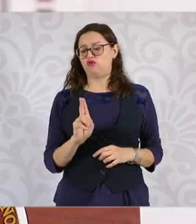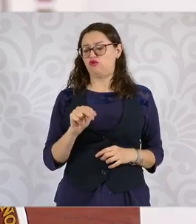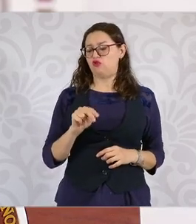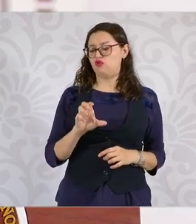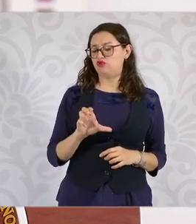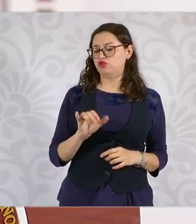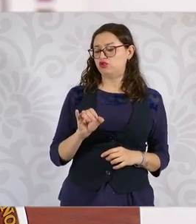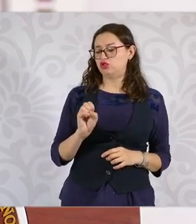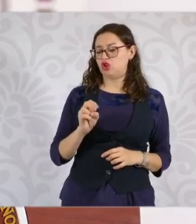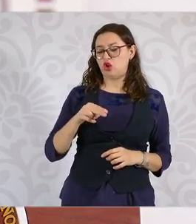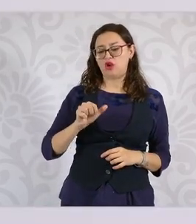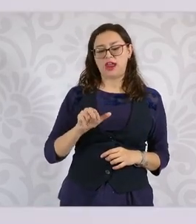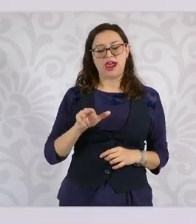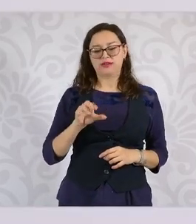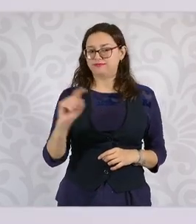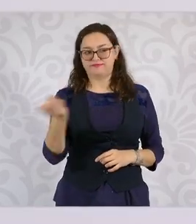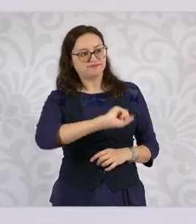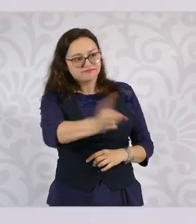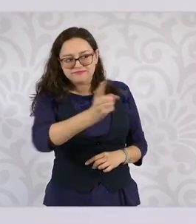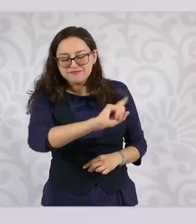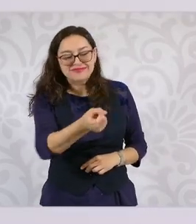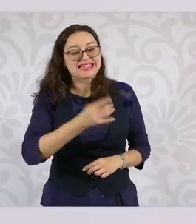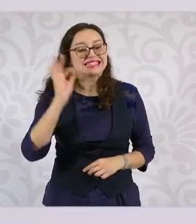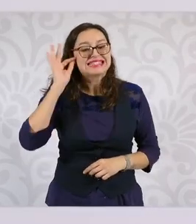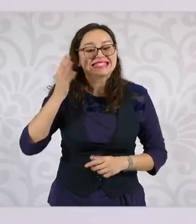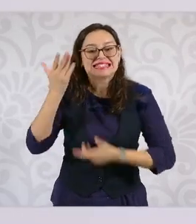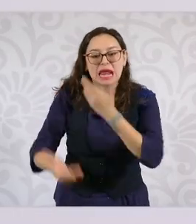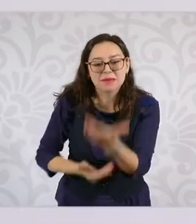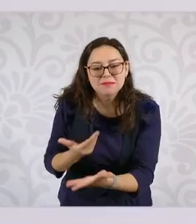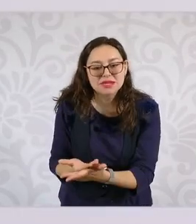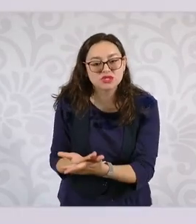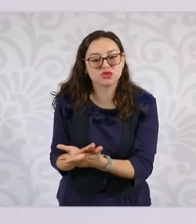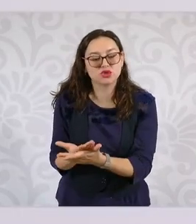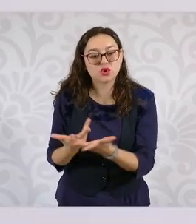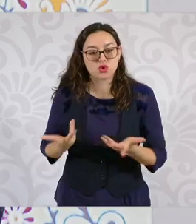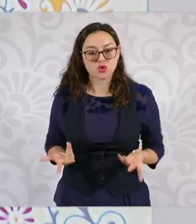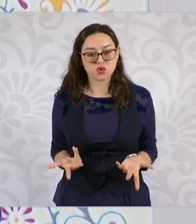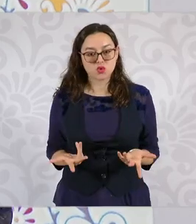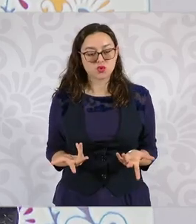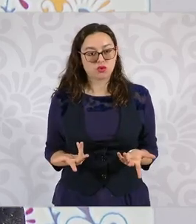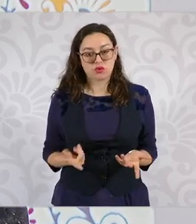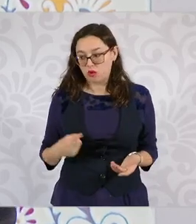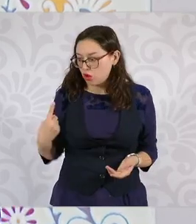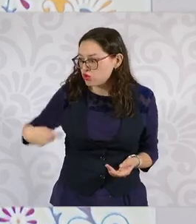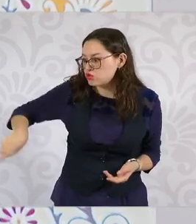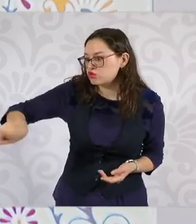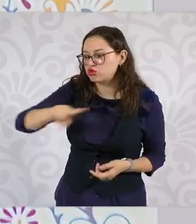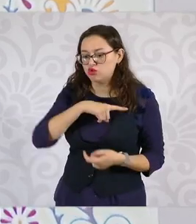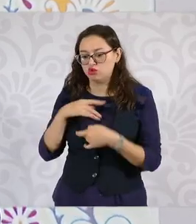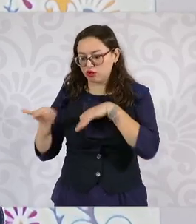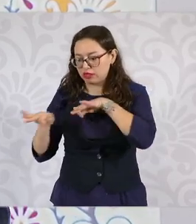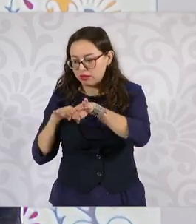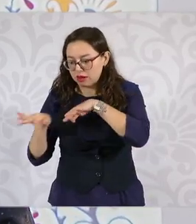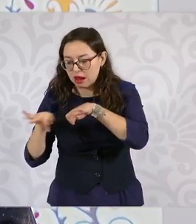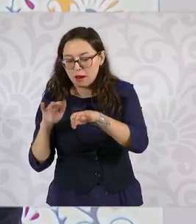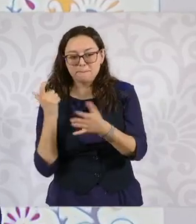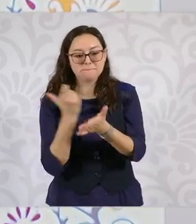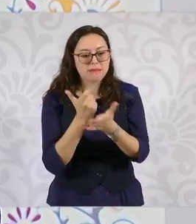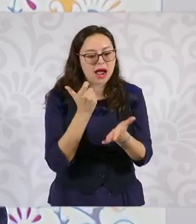al servicio del pueblo de México. ¿De dónde viene el salario de todos los servidores y servidoras públicas? De los